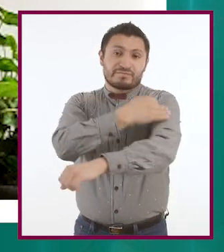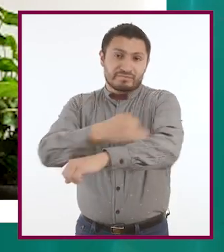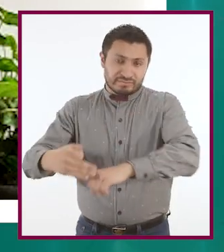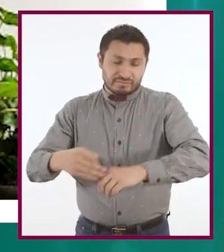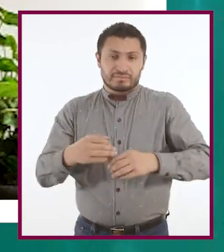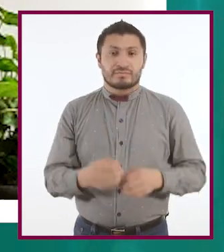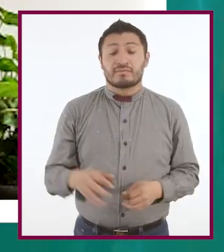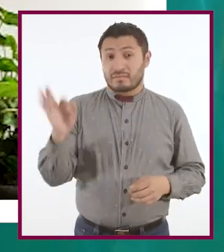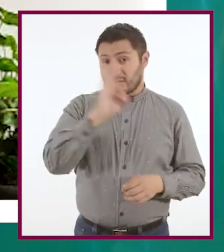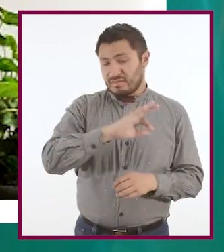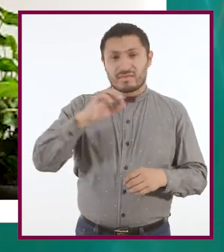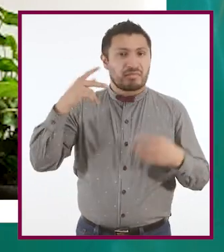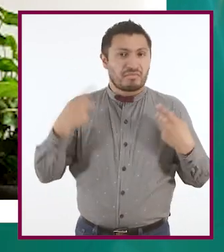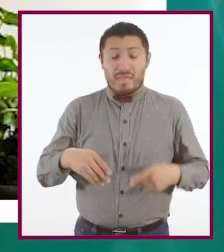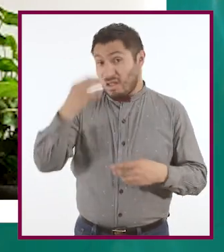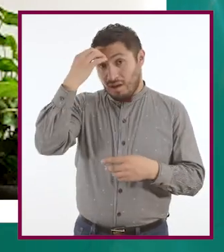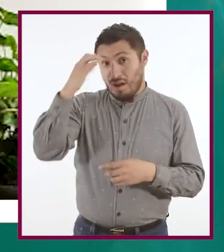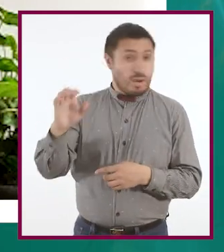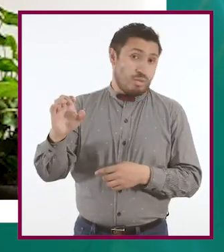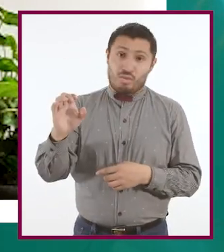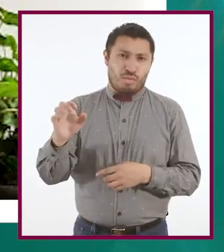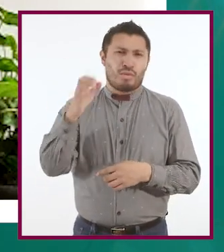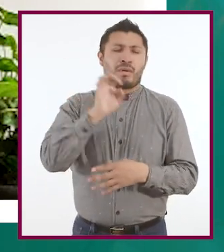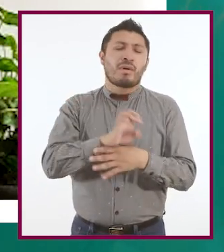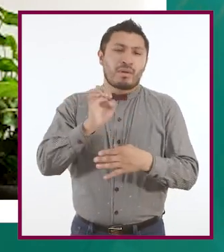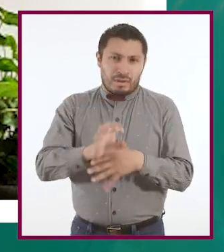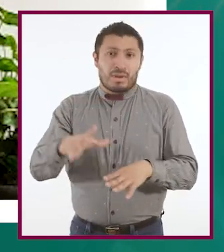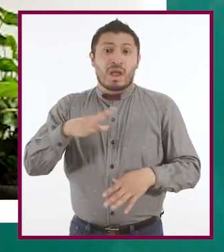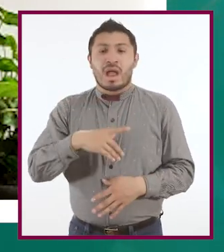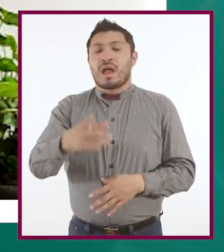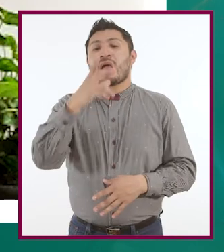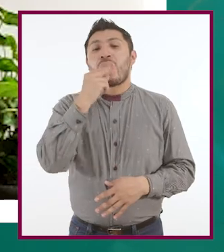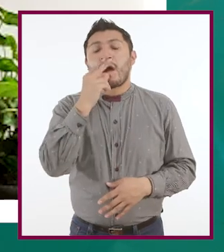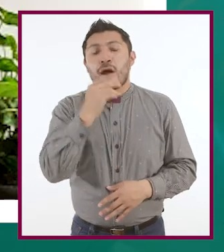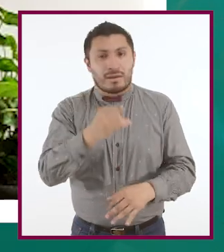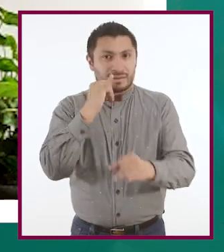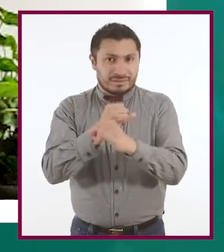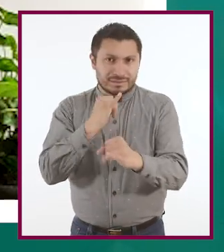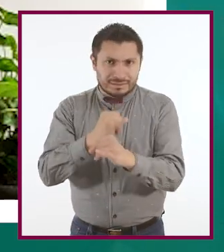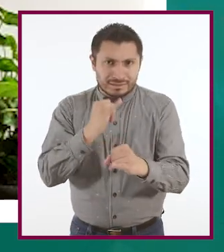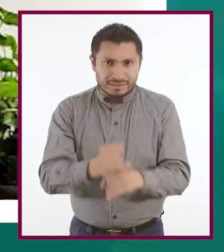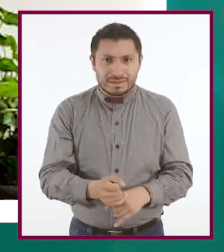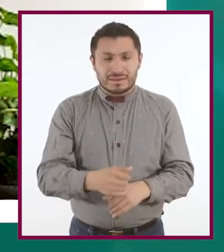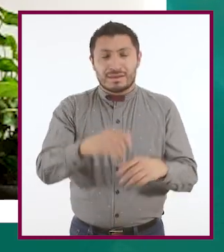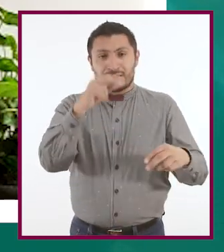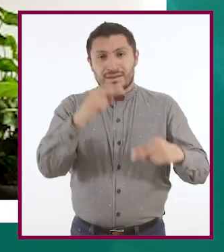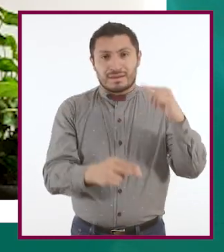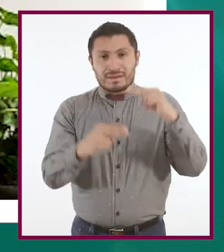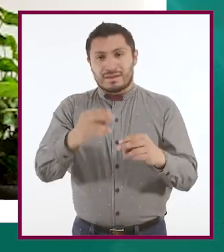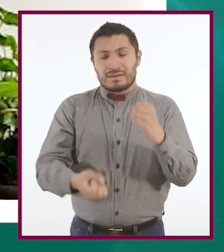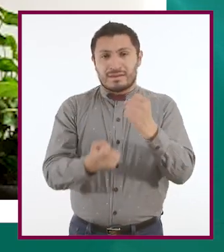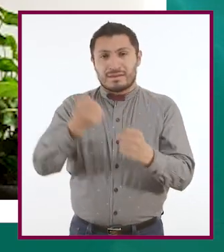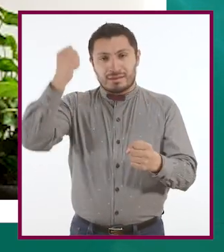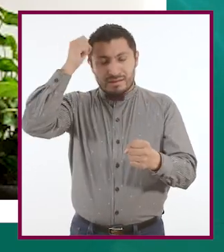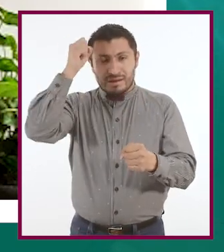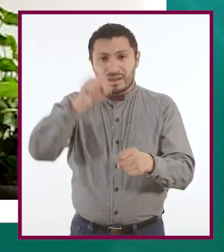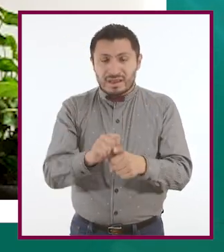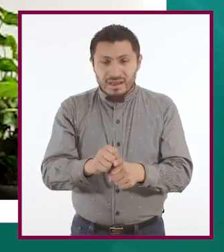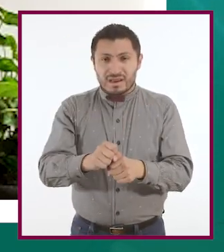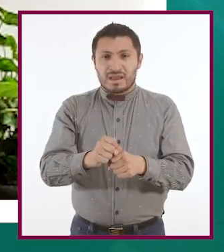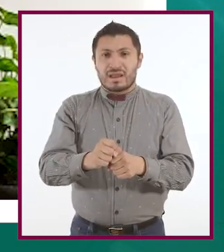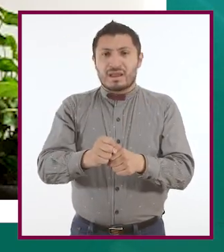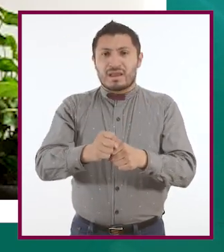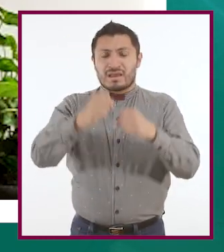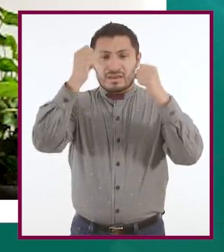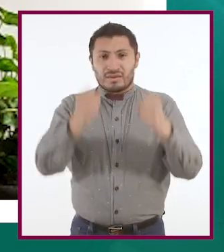Y si es alguien desconocido, entonces existen las policías cibernéticas, tanto a nivel de la Secretaría de Seguridad y Protección